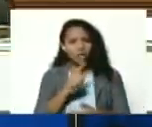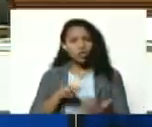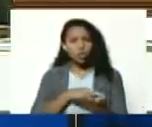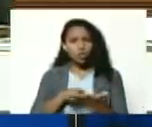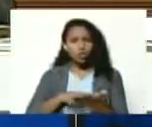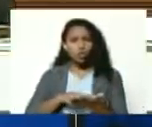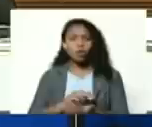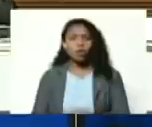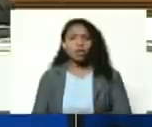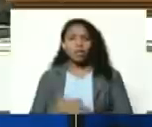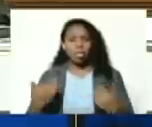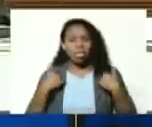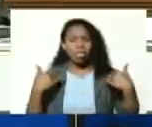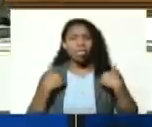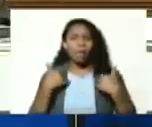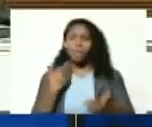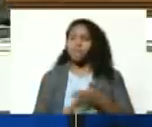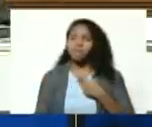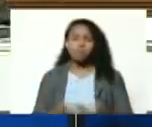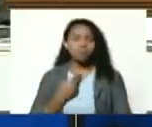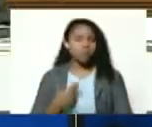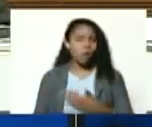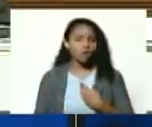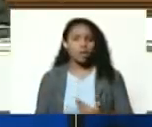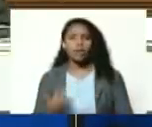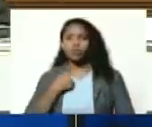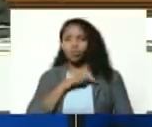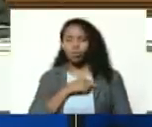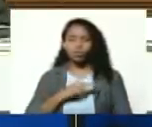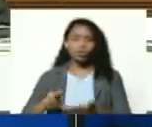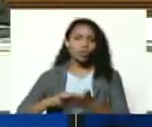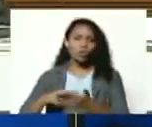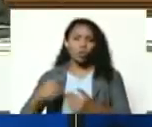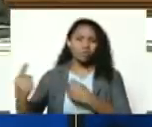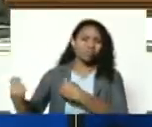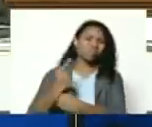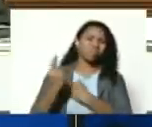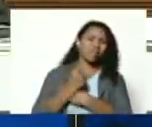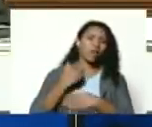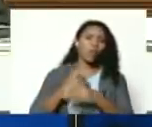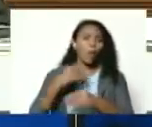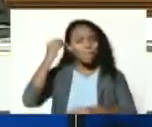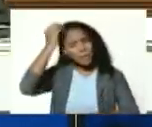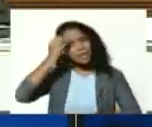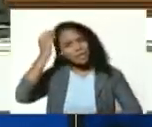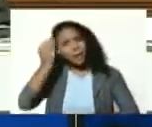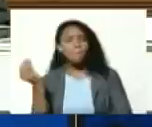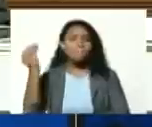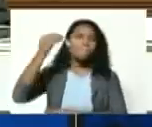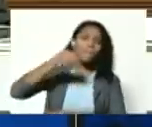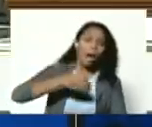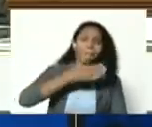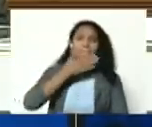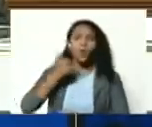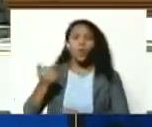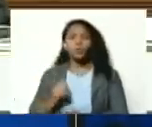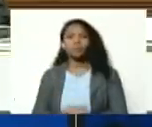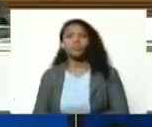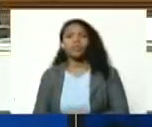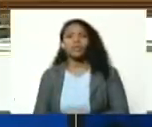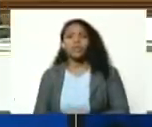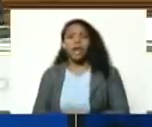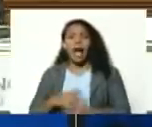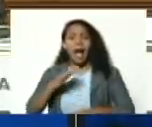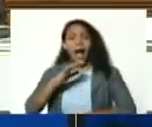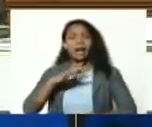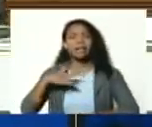cueste lo que cueste eso lo obliga a uno siempre a pensar más a pensar mejor a actuar de otra